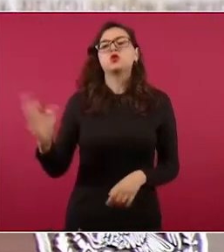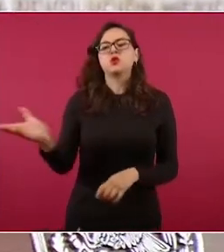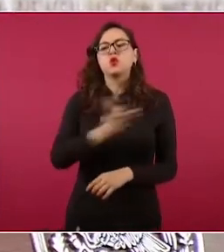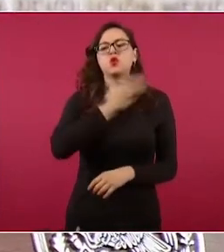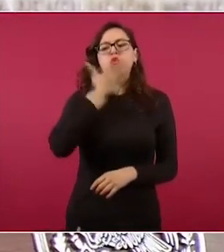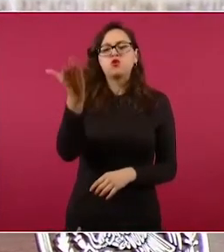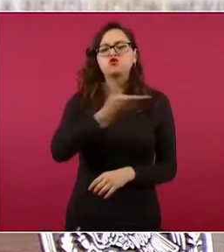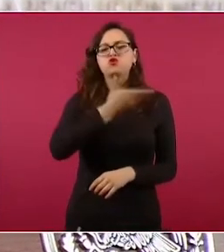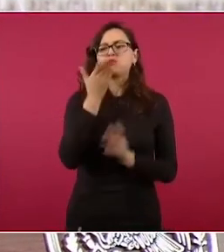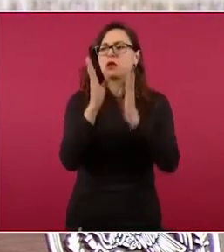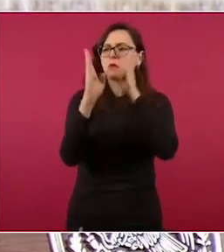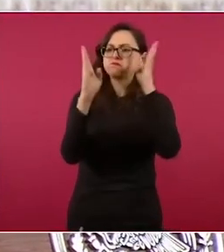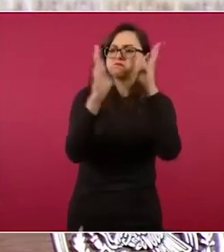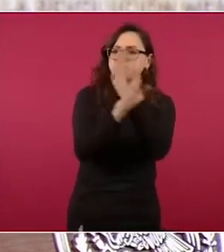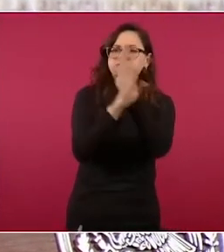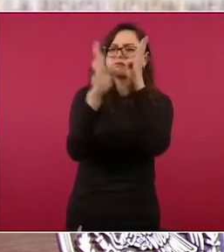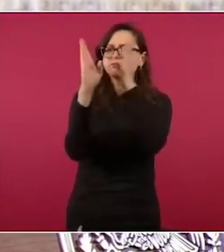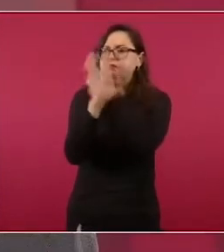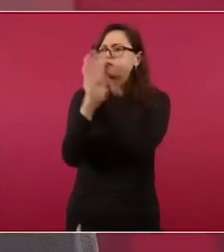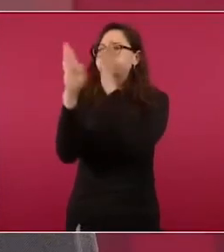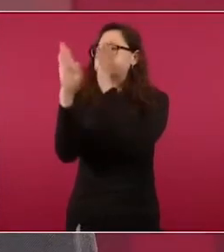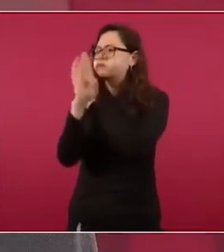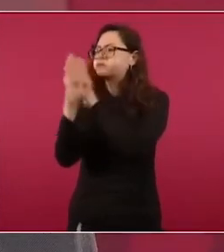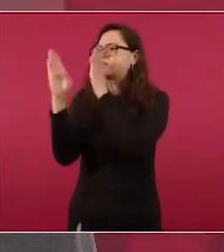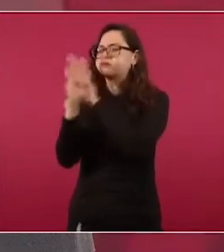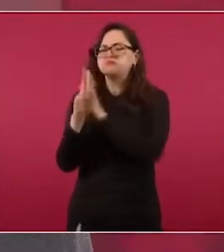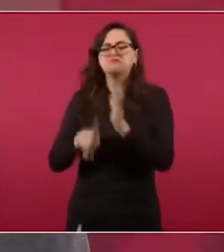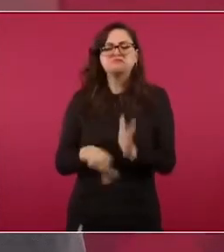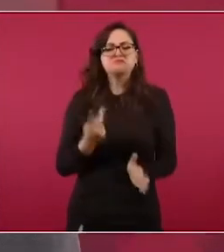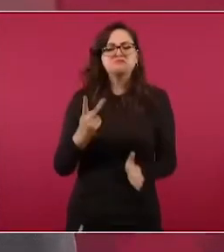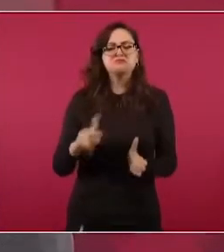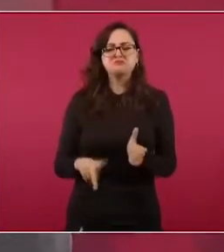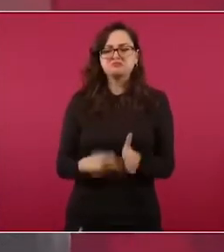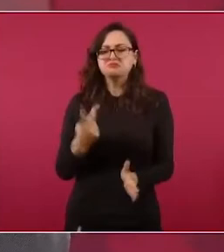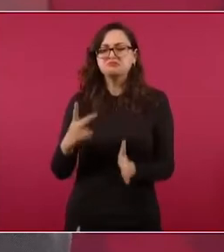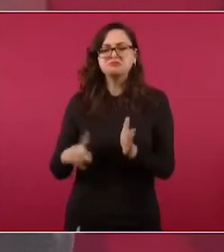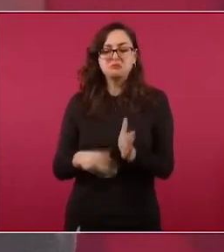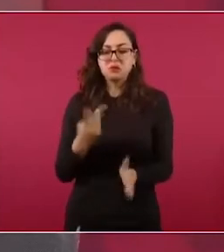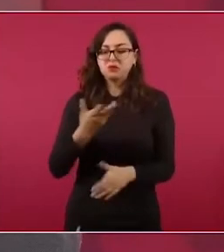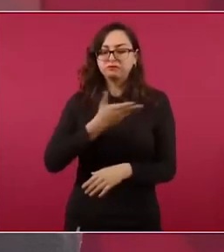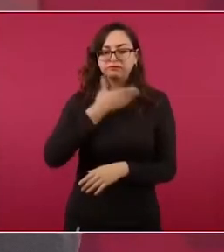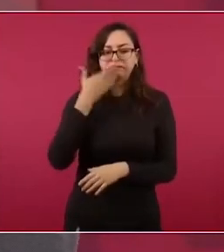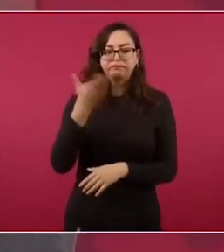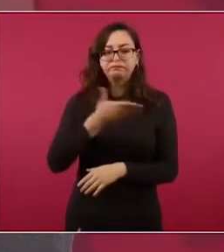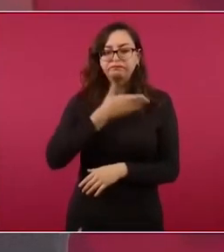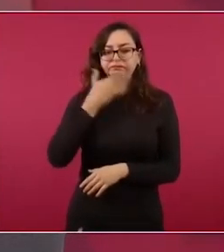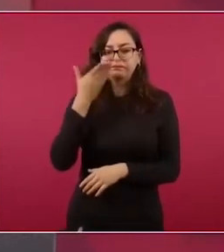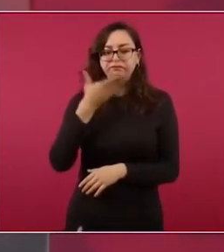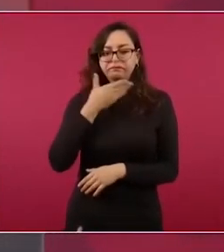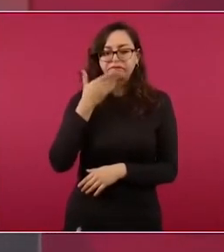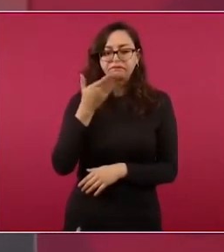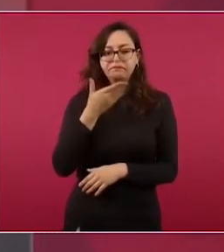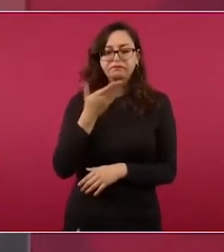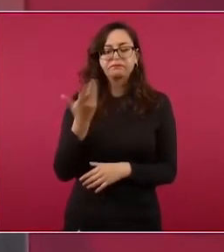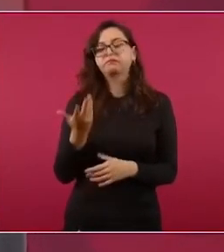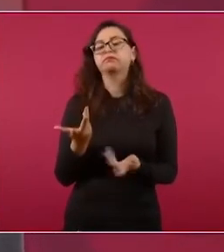espiar a